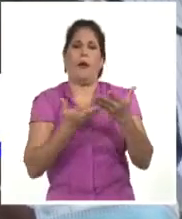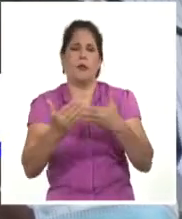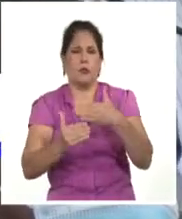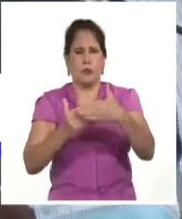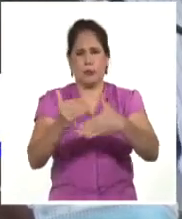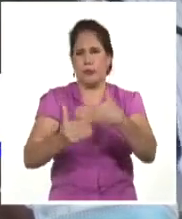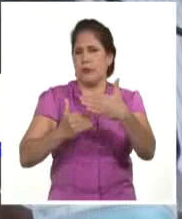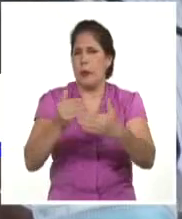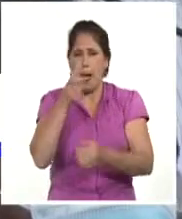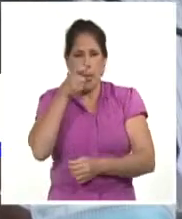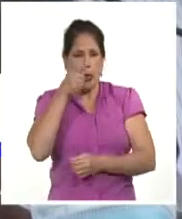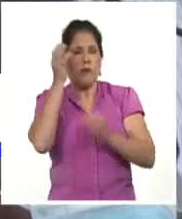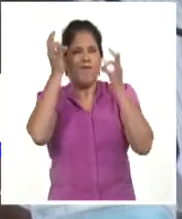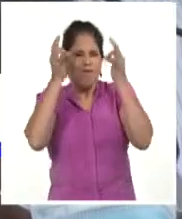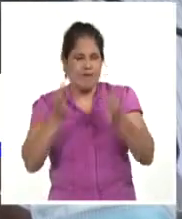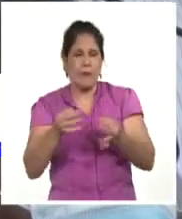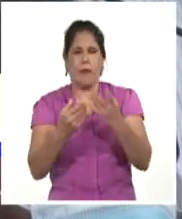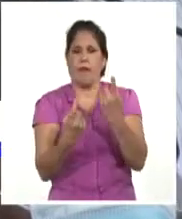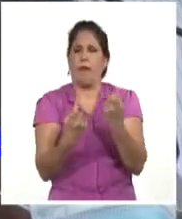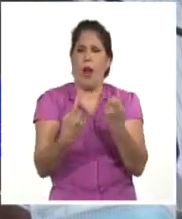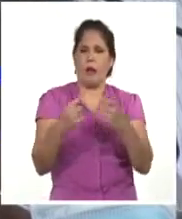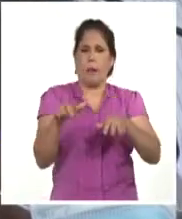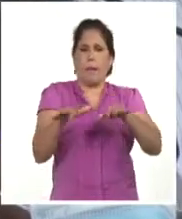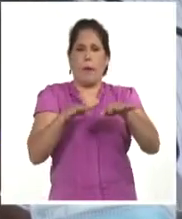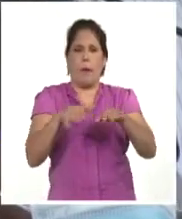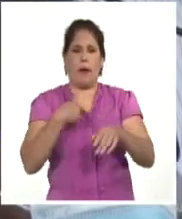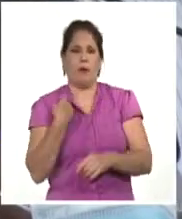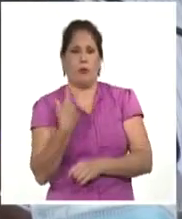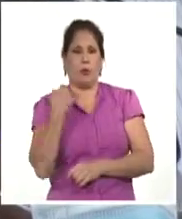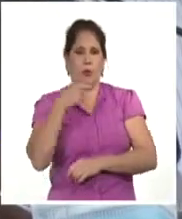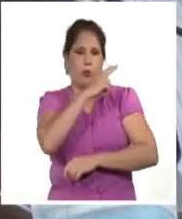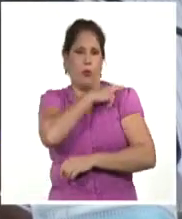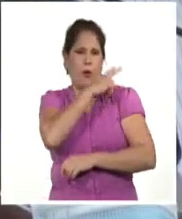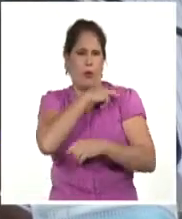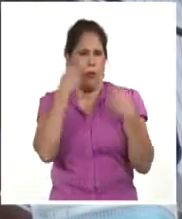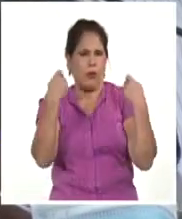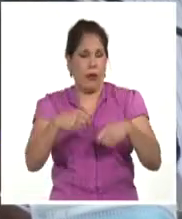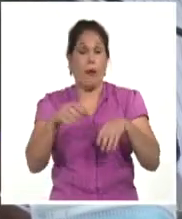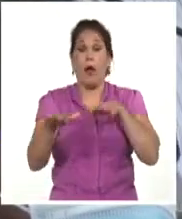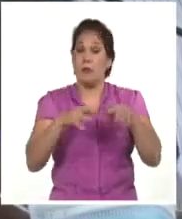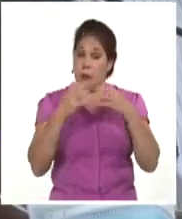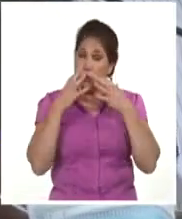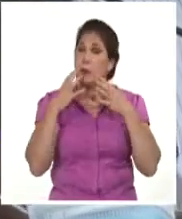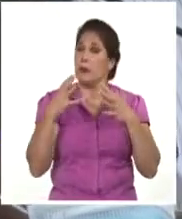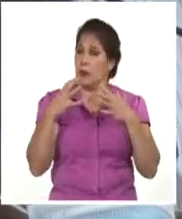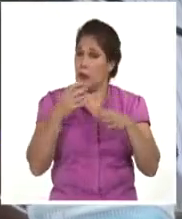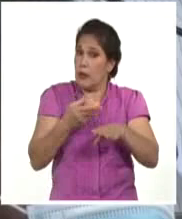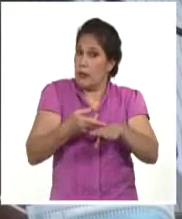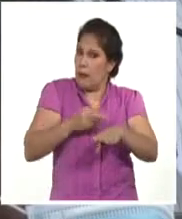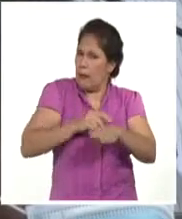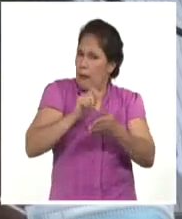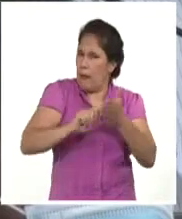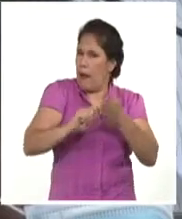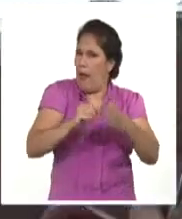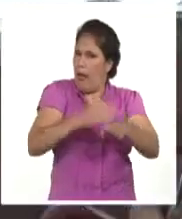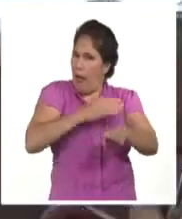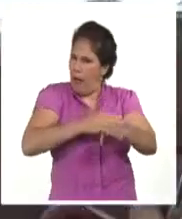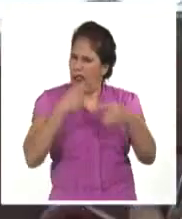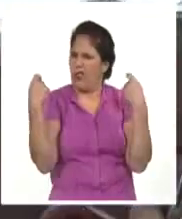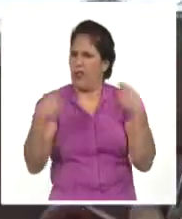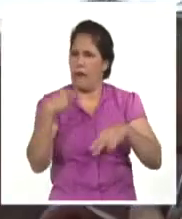procesos para visualizar qué nos falta de preparación hacia nuestros cuadros. Son de las acciones que también tenemos previstas pero que tenemos que seguir implementando.